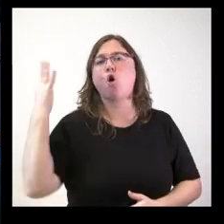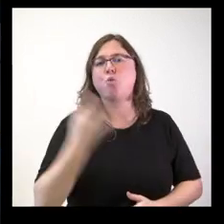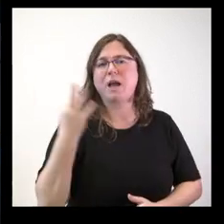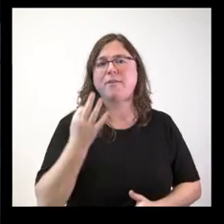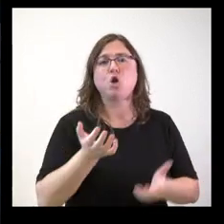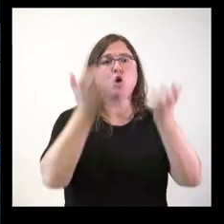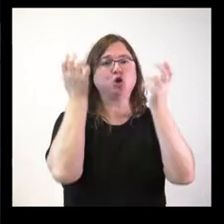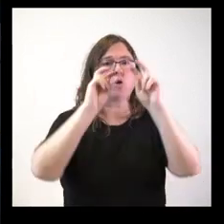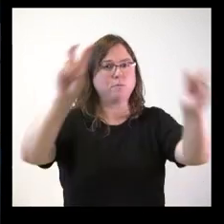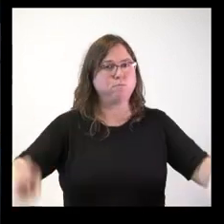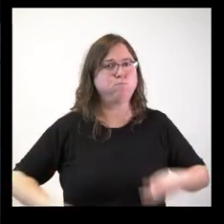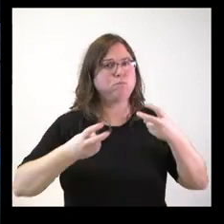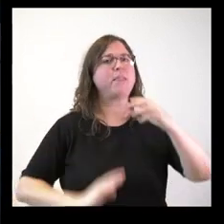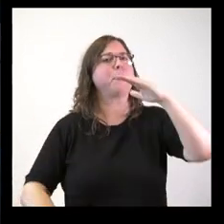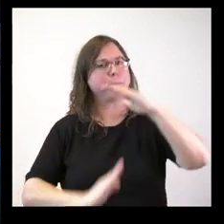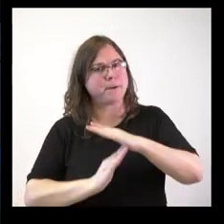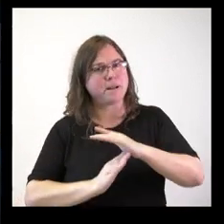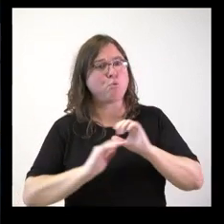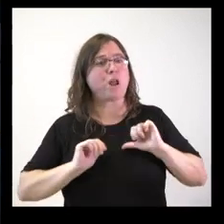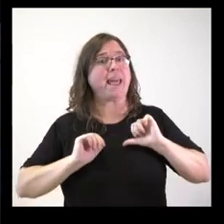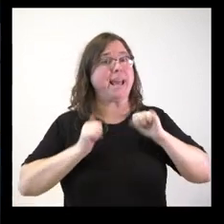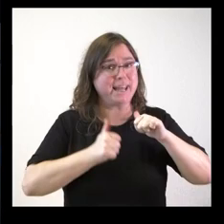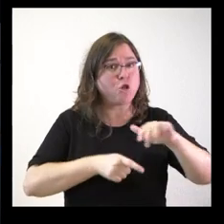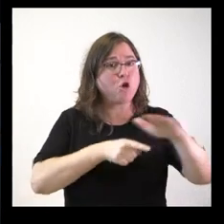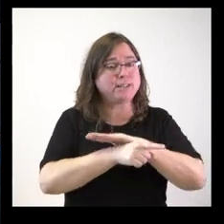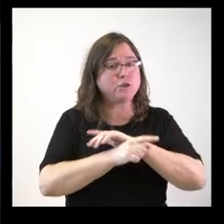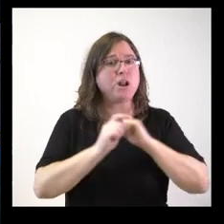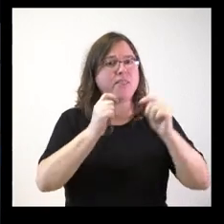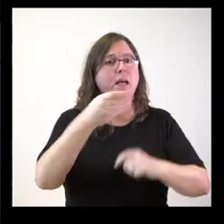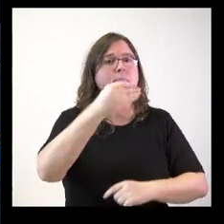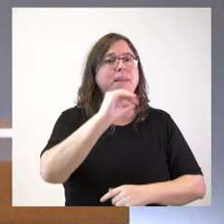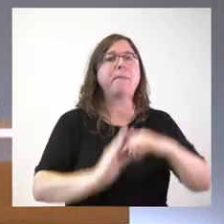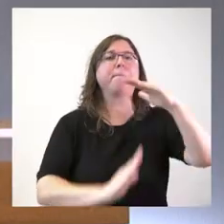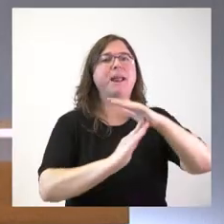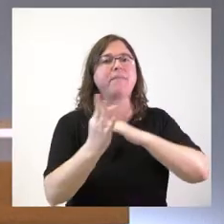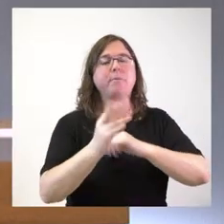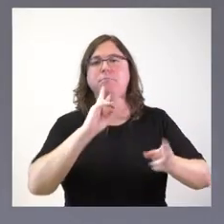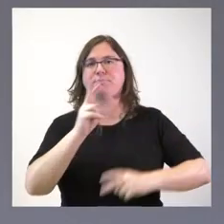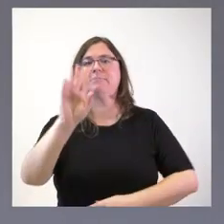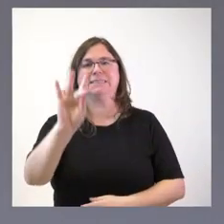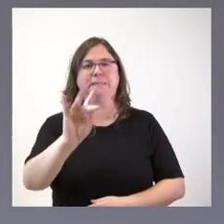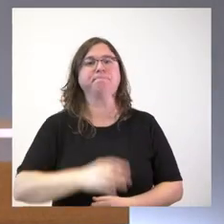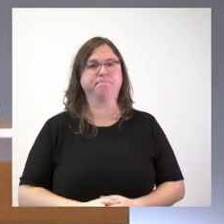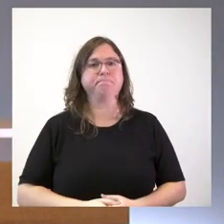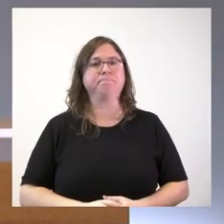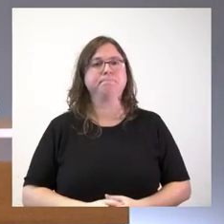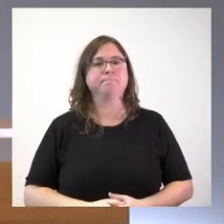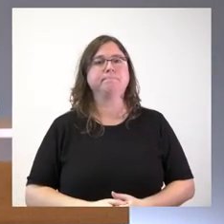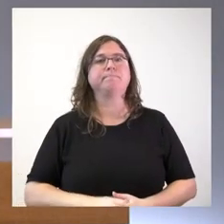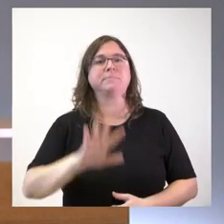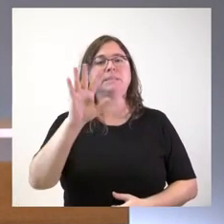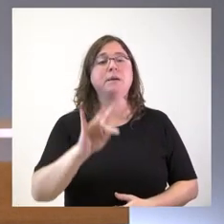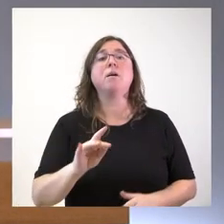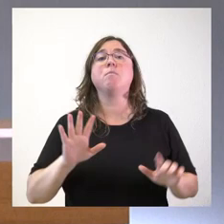las torres de Compostilla por este inicio de trámite para Vic. Sí, no obstante lo cual, pues la